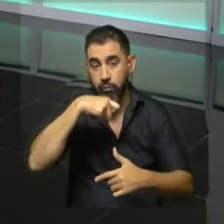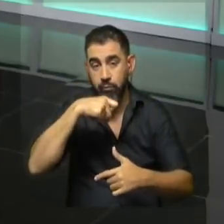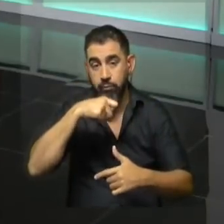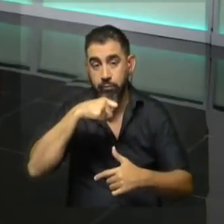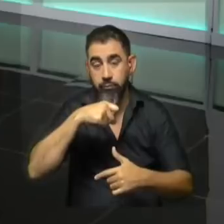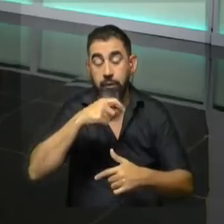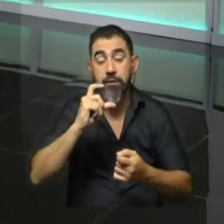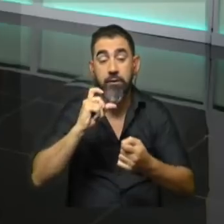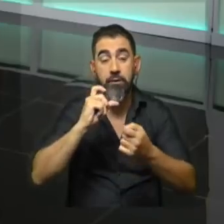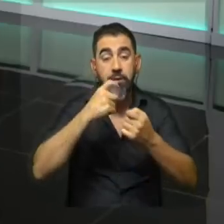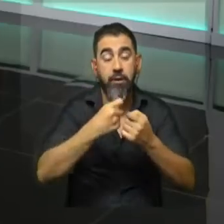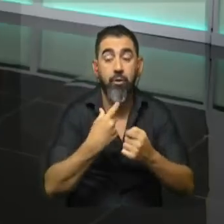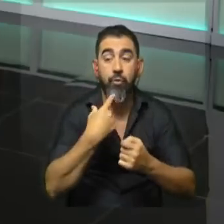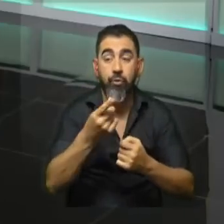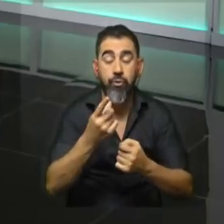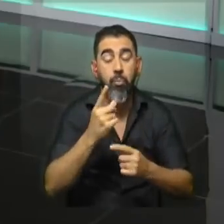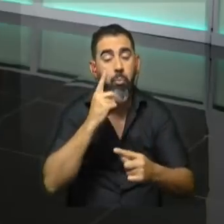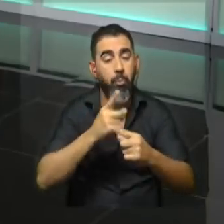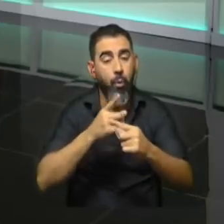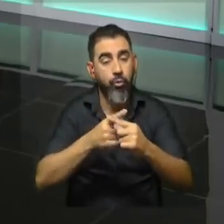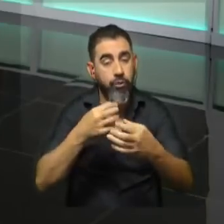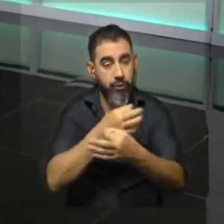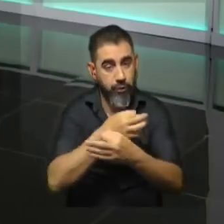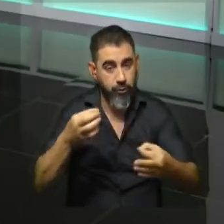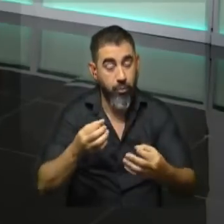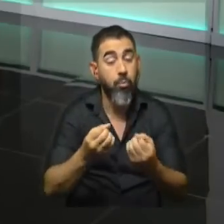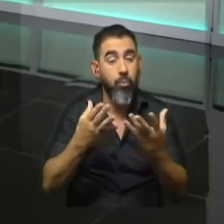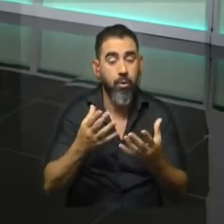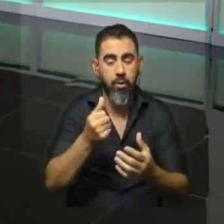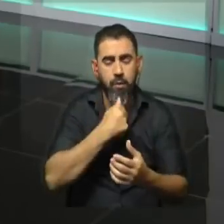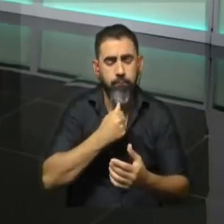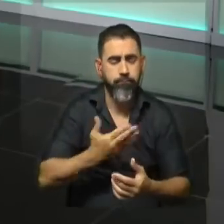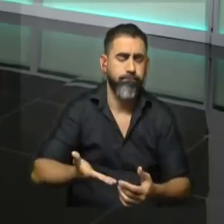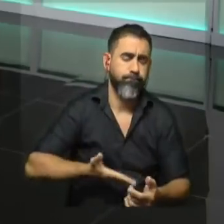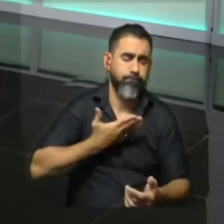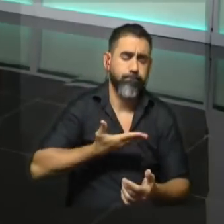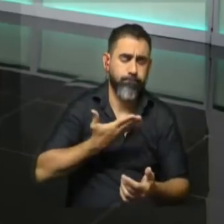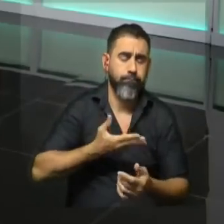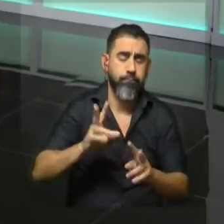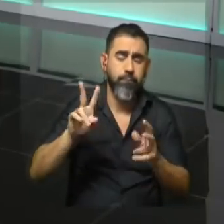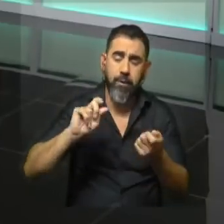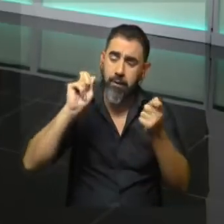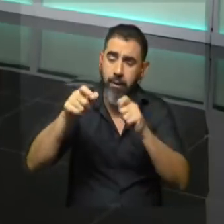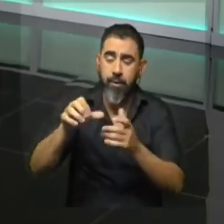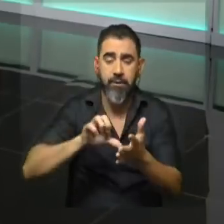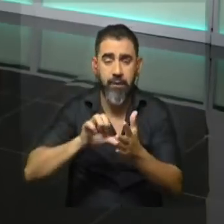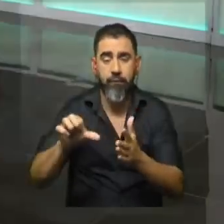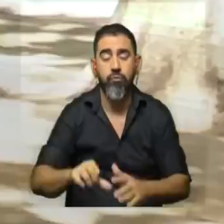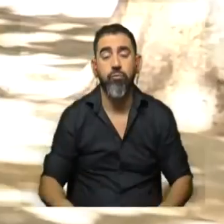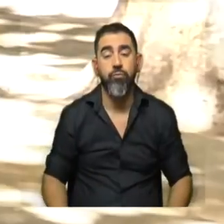algo que desde el sindicato es visto y valorado como algo positivo porque era un viejo reclamo de remunicipalizar esa tarea.